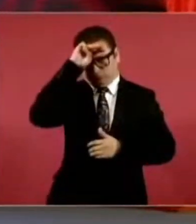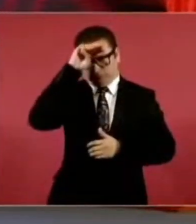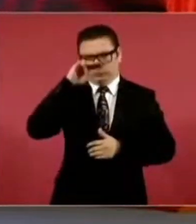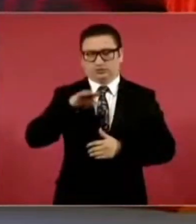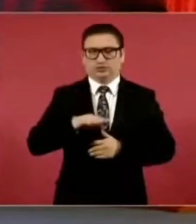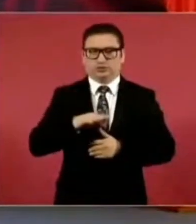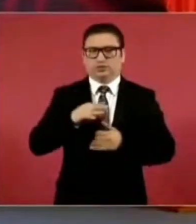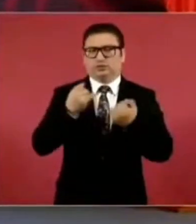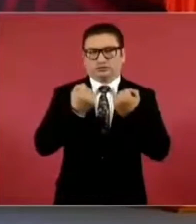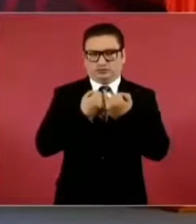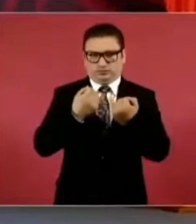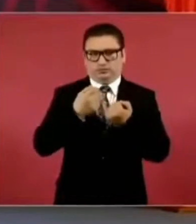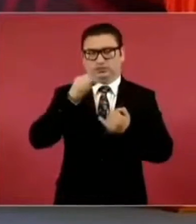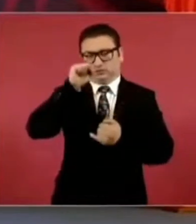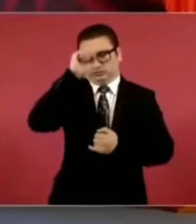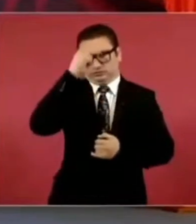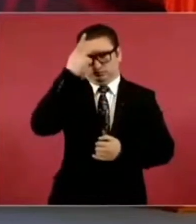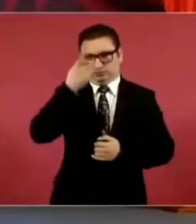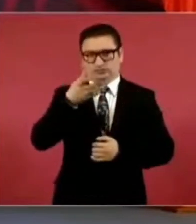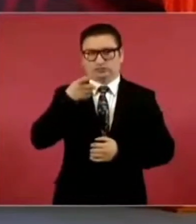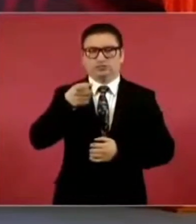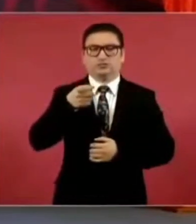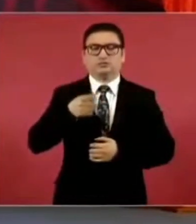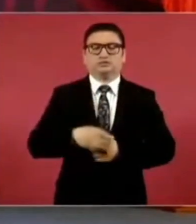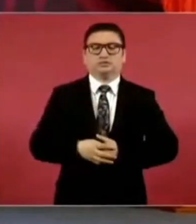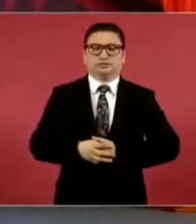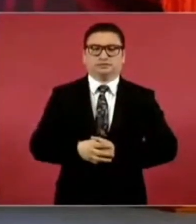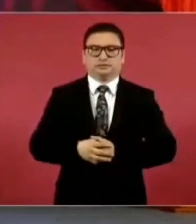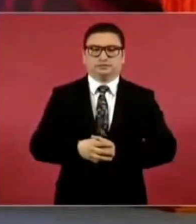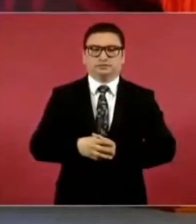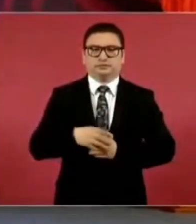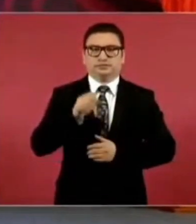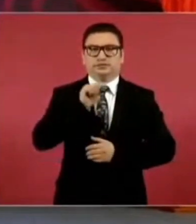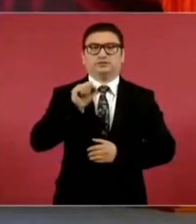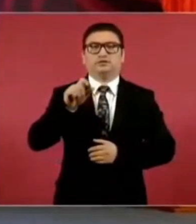desde luego San Luis Potosí, Saltillo,